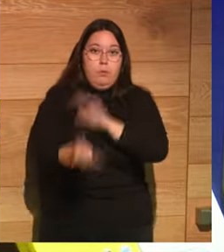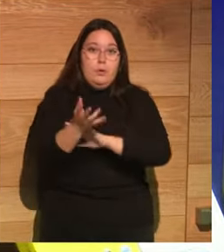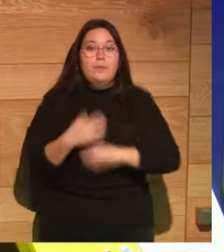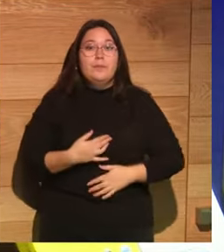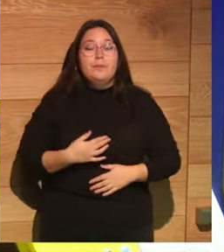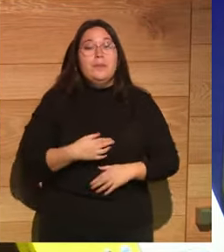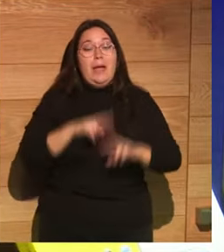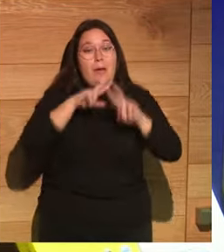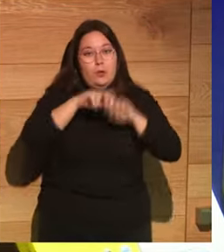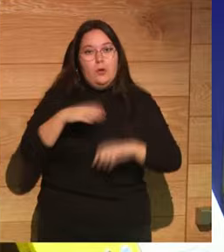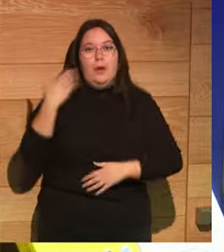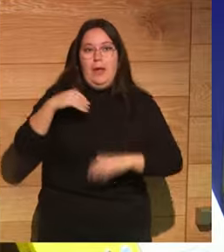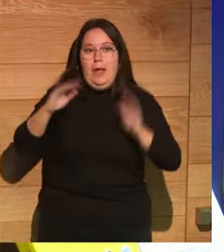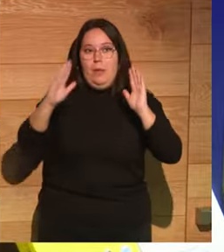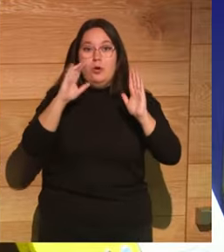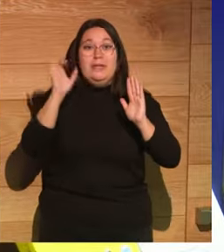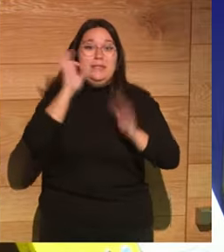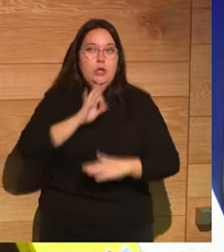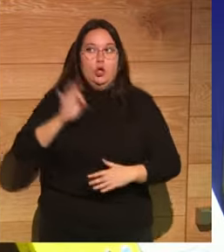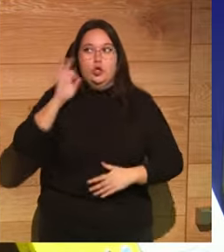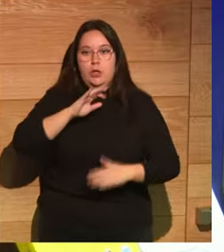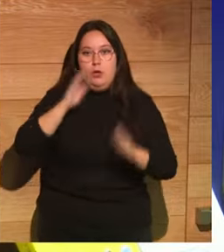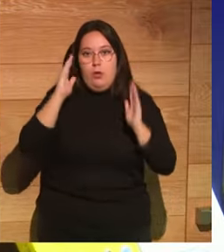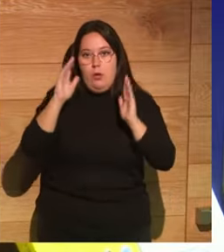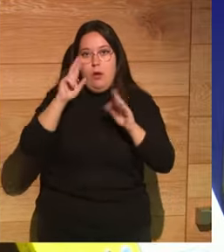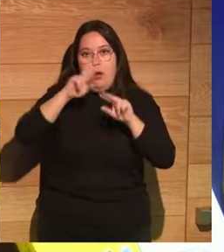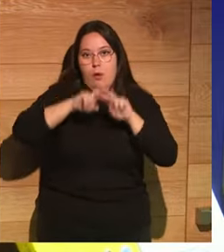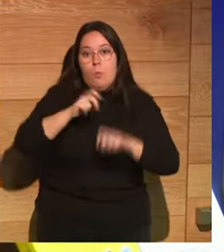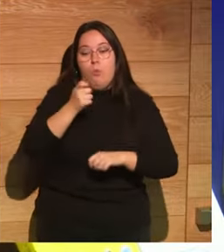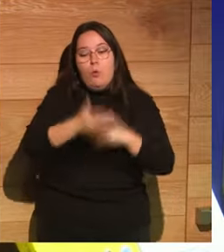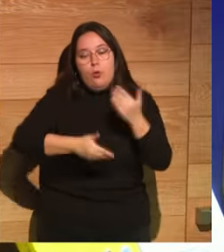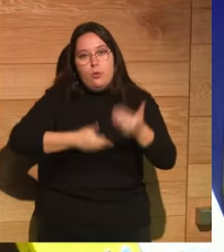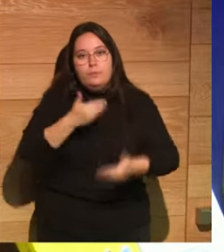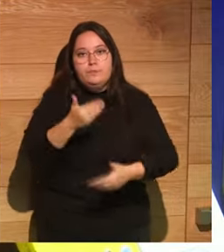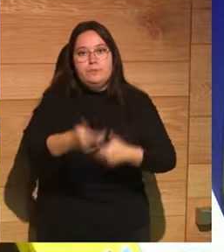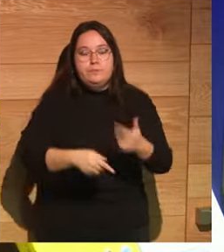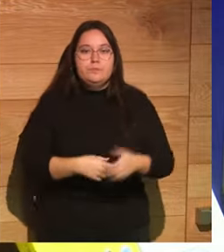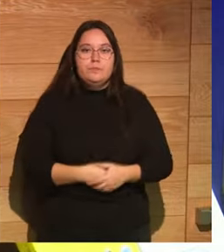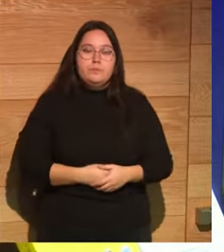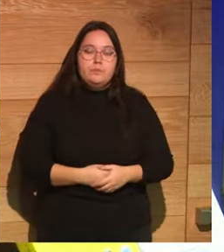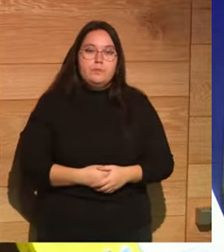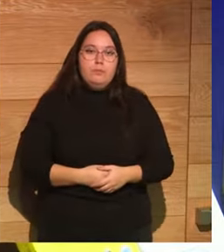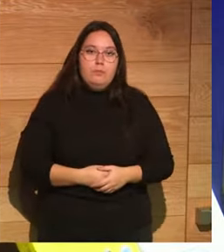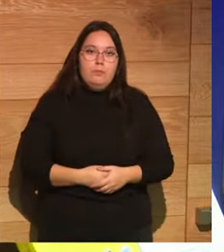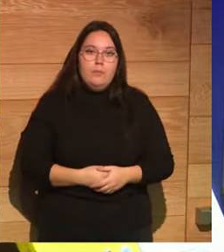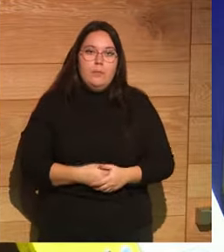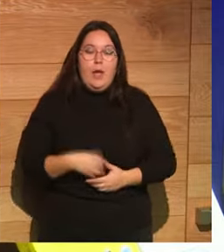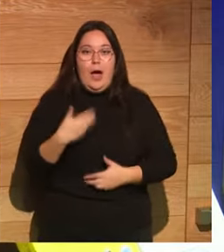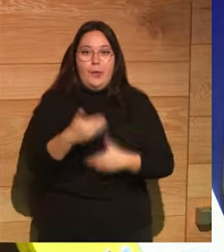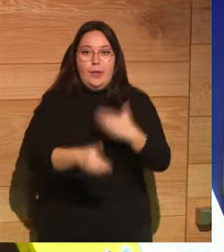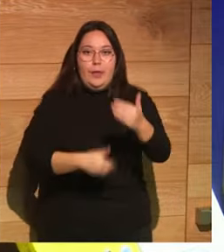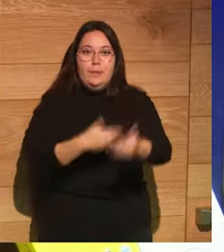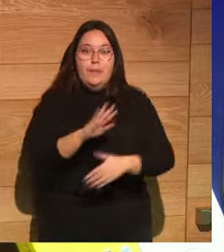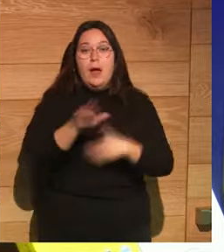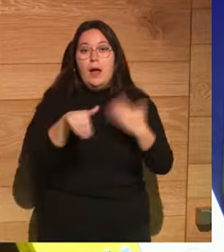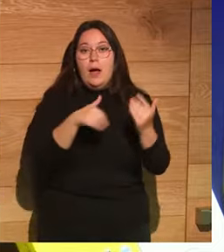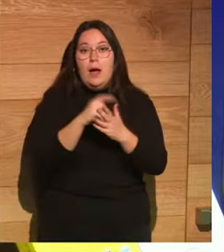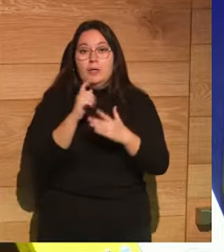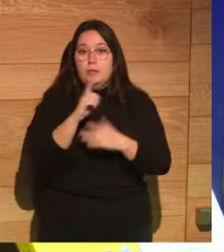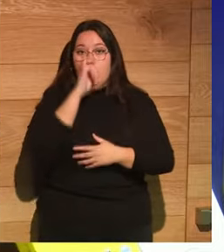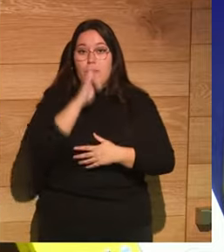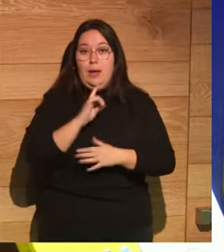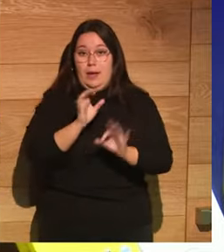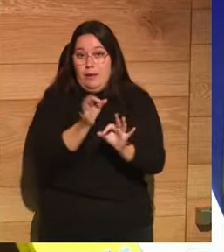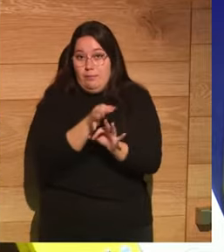durante muchas décadas y te puedo decir hasta siglos va poquito a poco desenrollando esta madeja hasta llegar a conseguir una